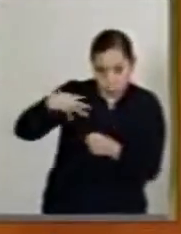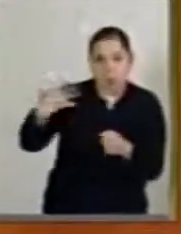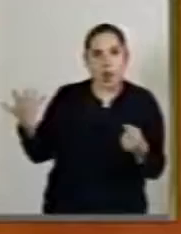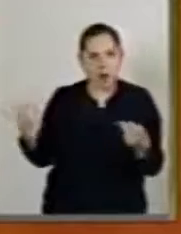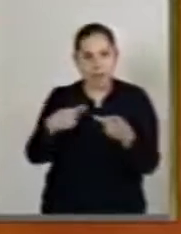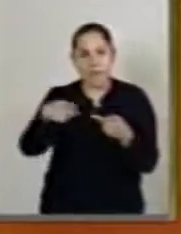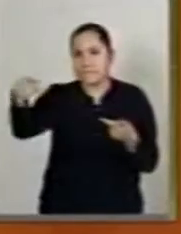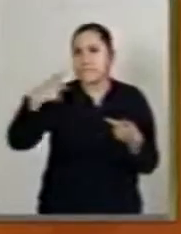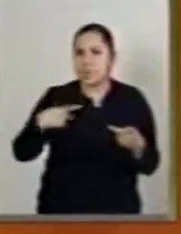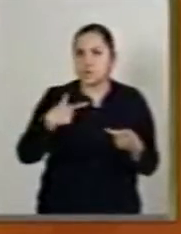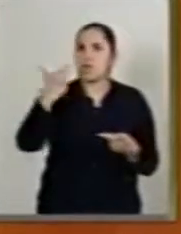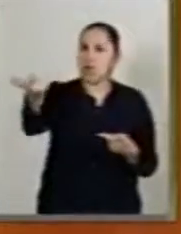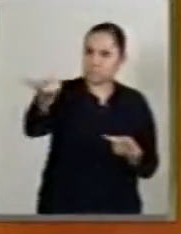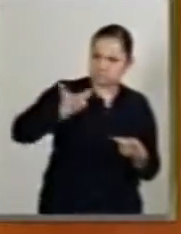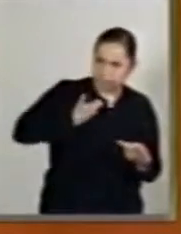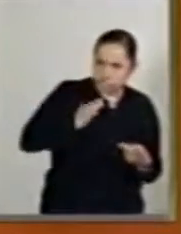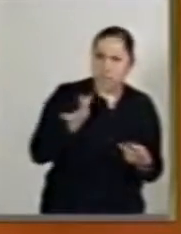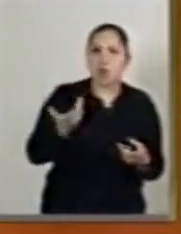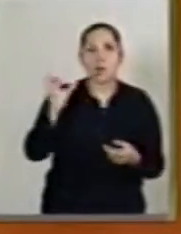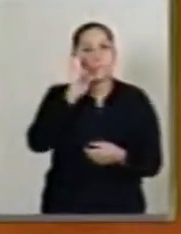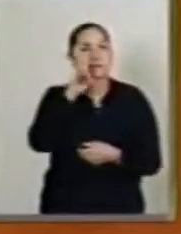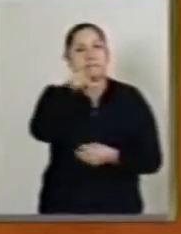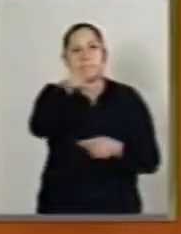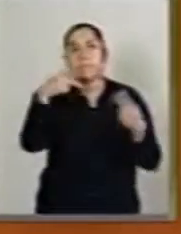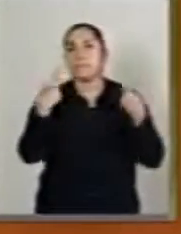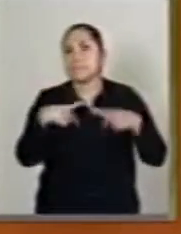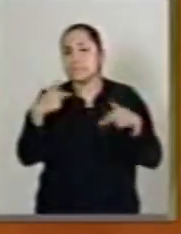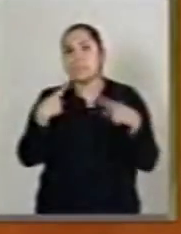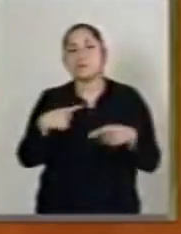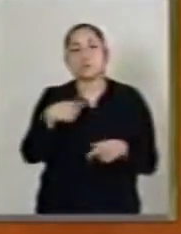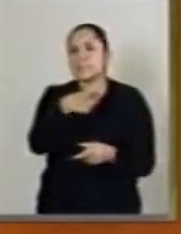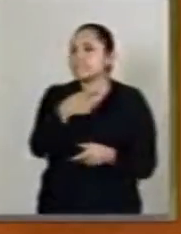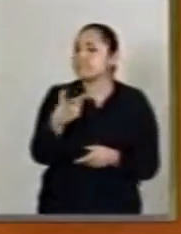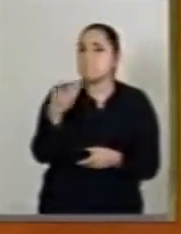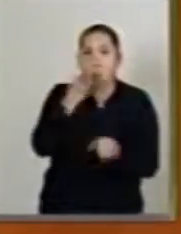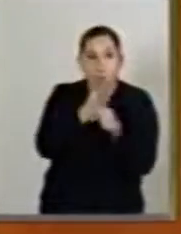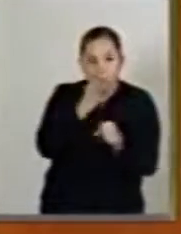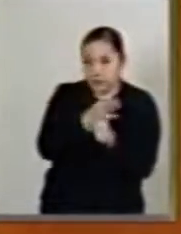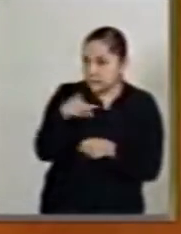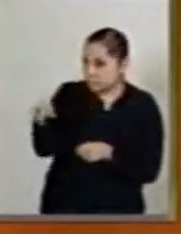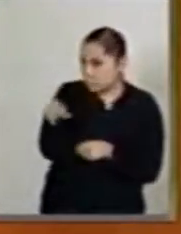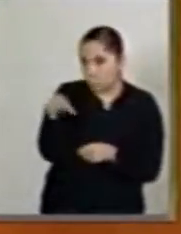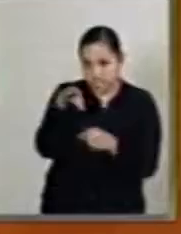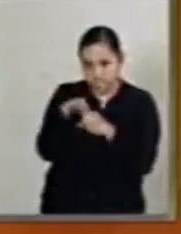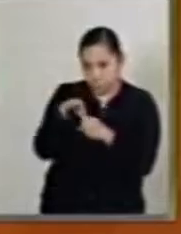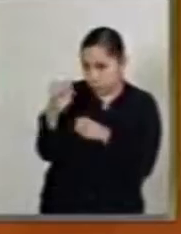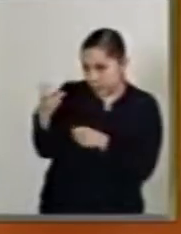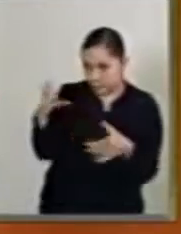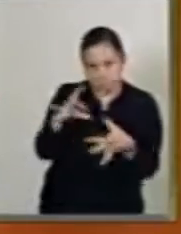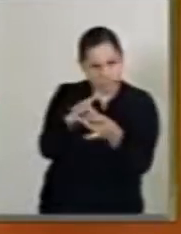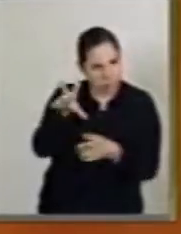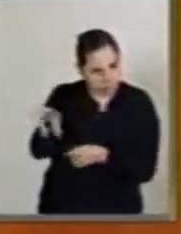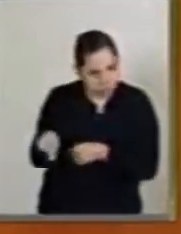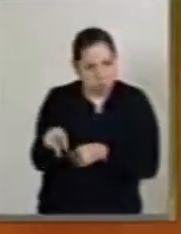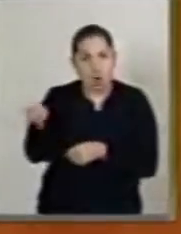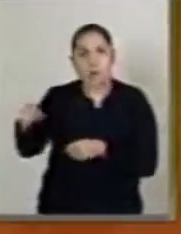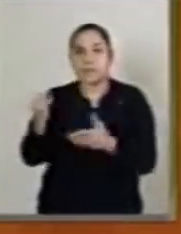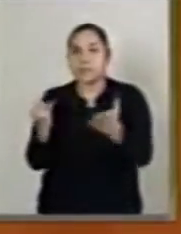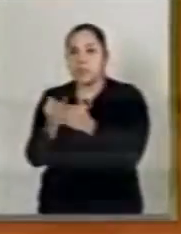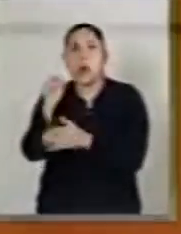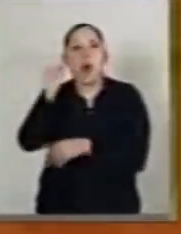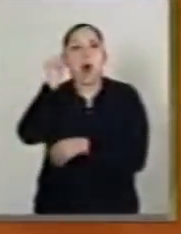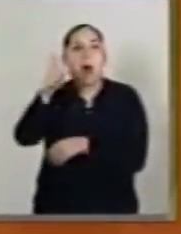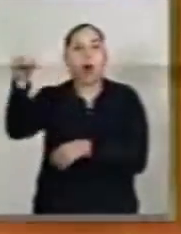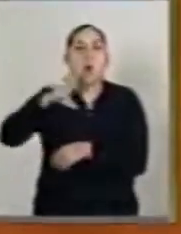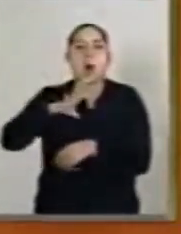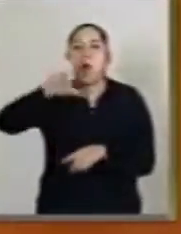después pudiera levantar el teléfono y decirle no vayas en este voto, no vayas en esta iniciativa, no impulses esta política